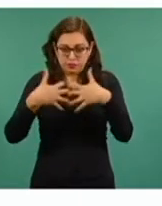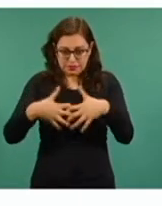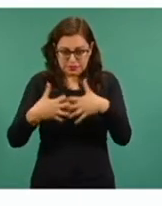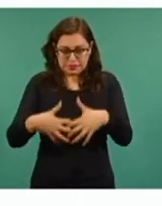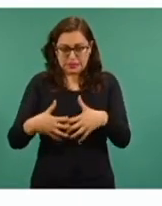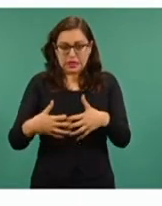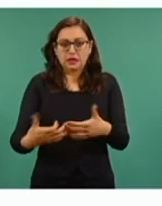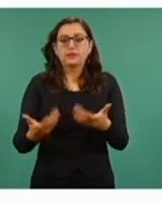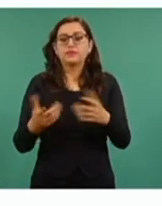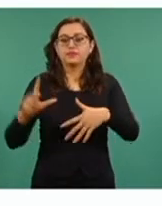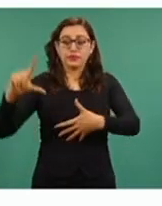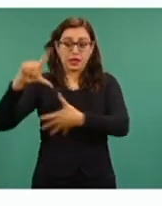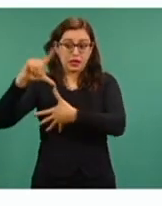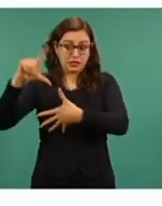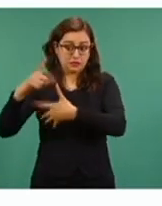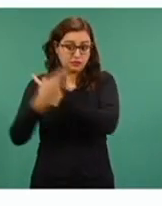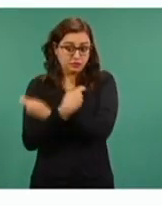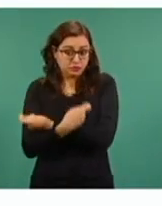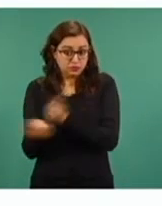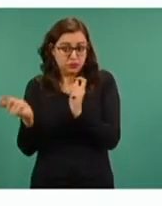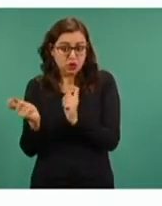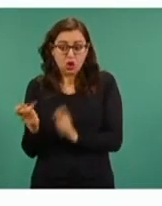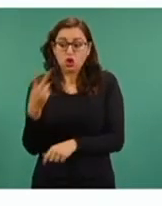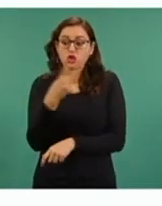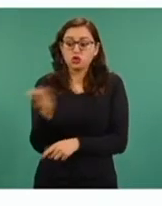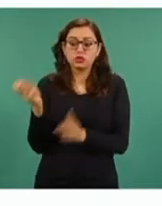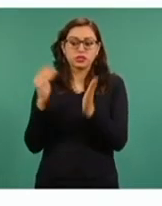de América Latina 200 millones de dosis.